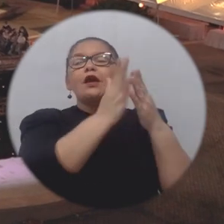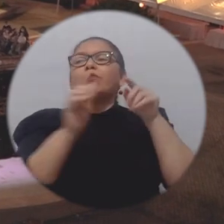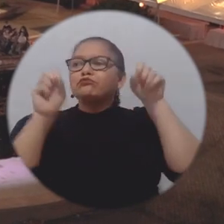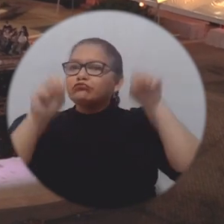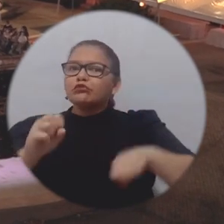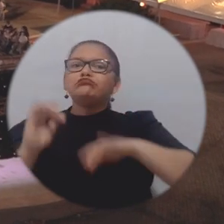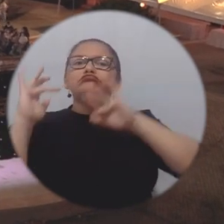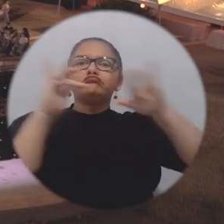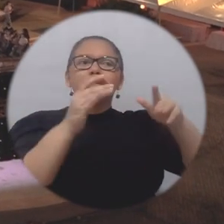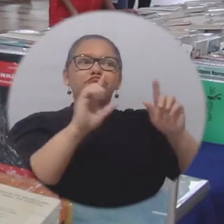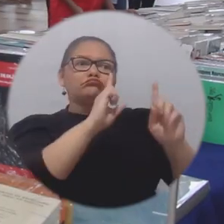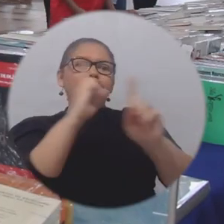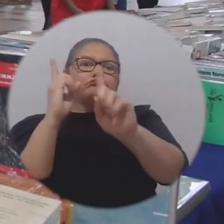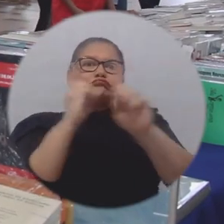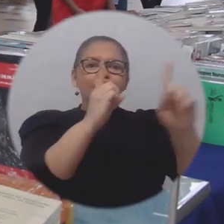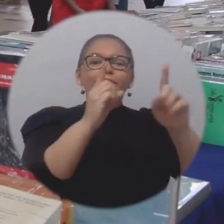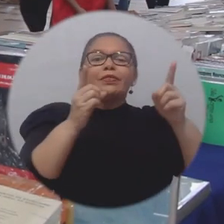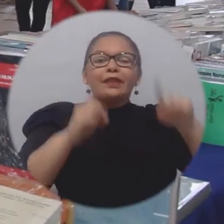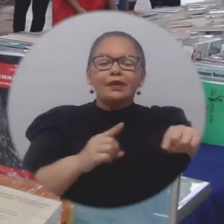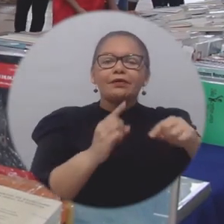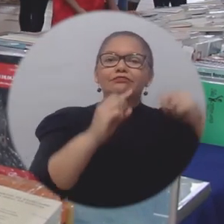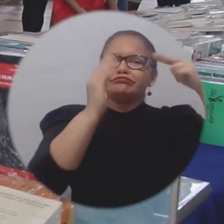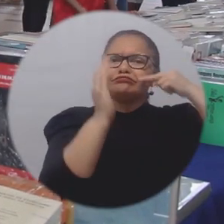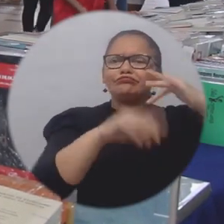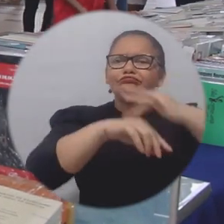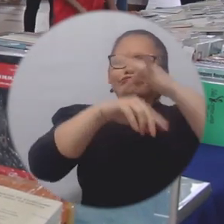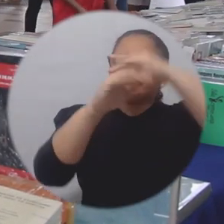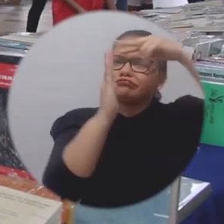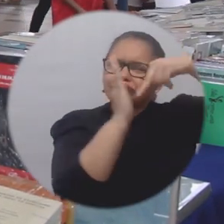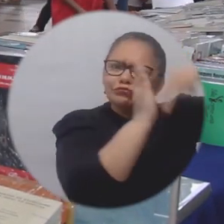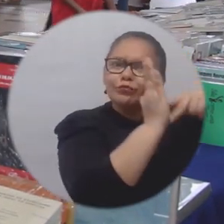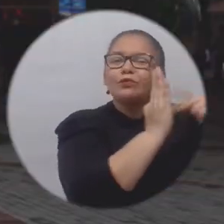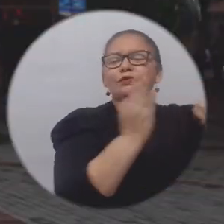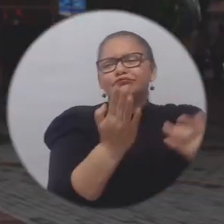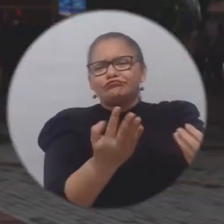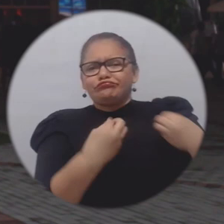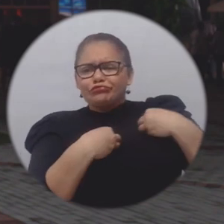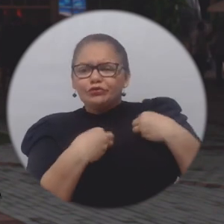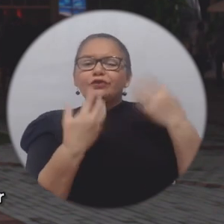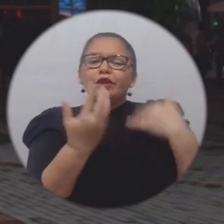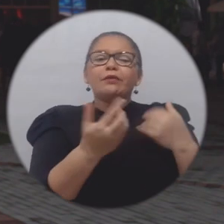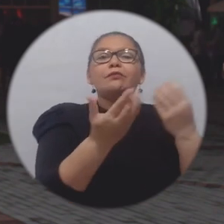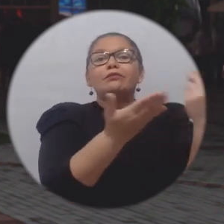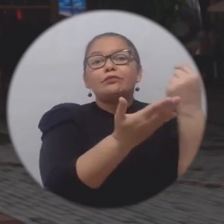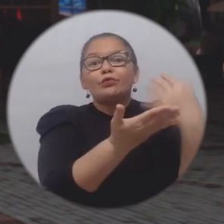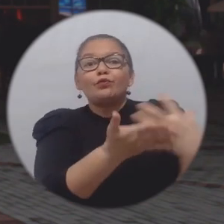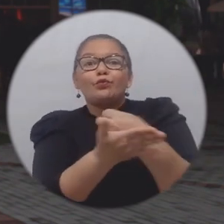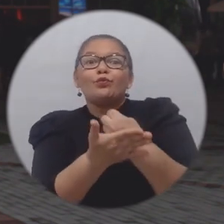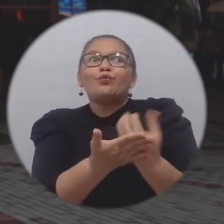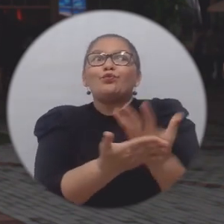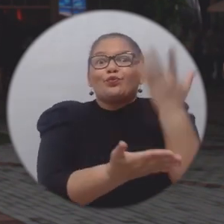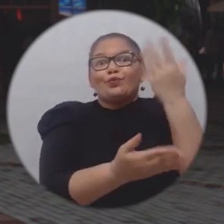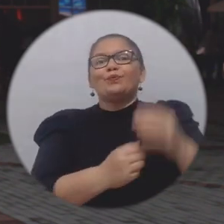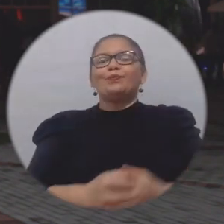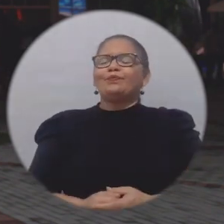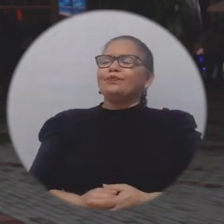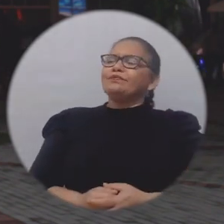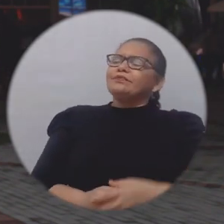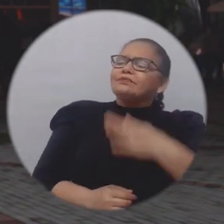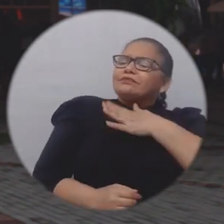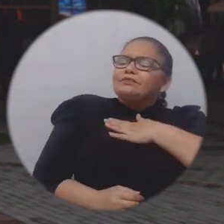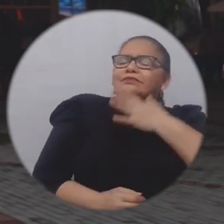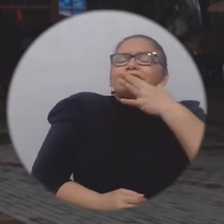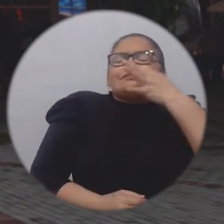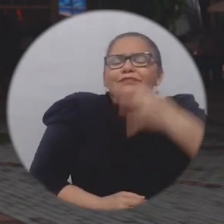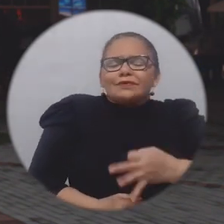escenario de reactivación económica y a un escenario de promoción lectora como proyecto institucional. De verdad que me encuentro maravillada, muy feliz